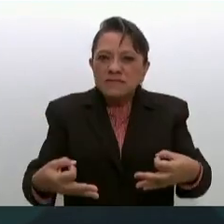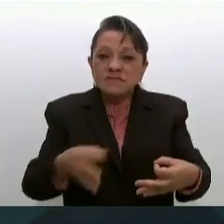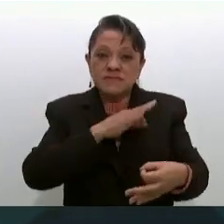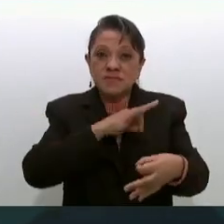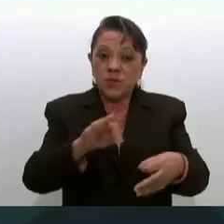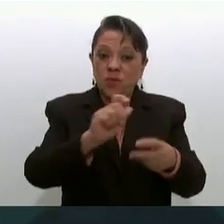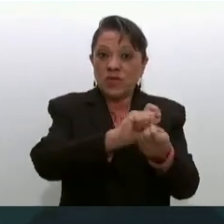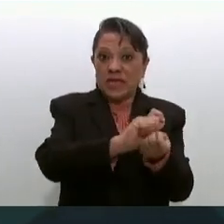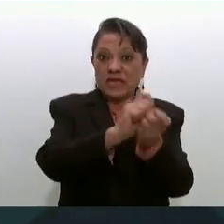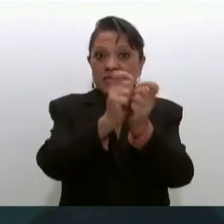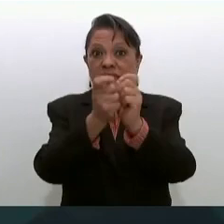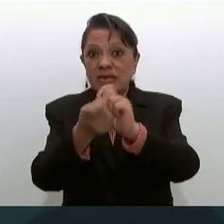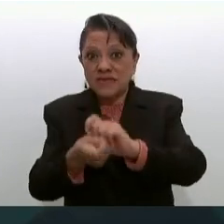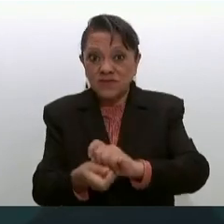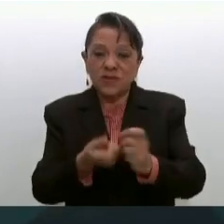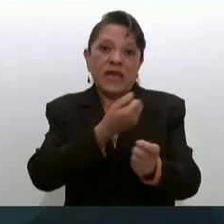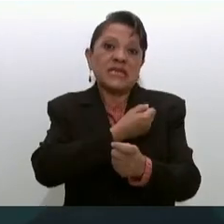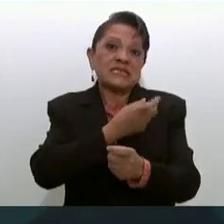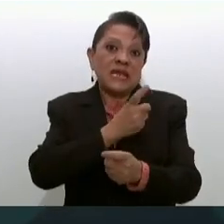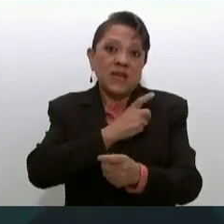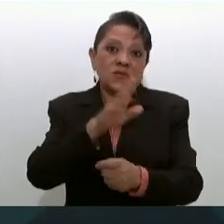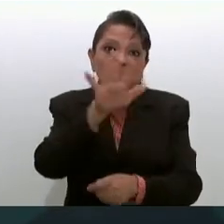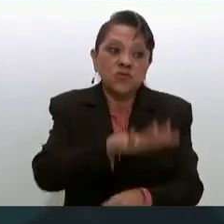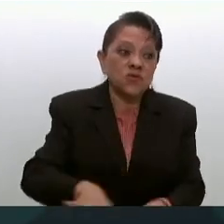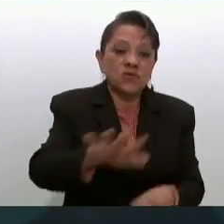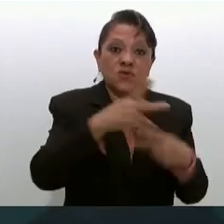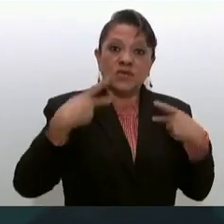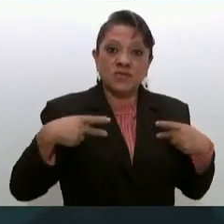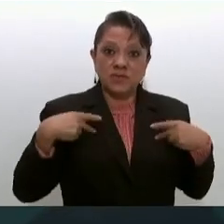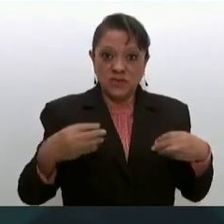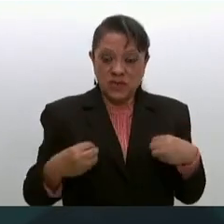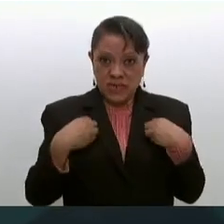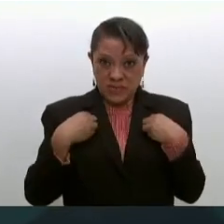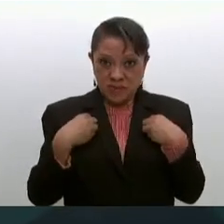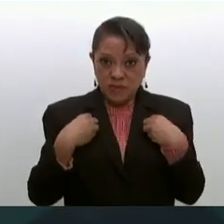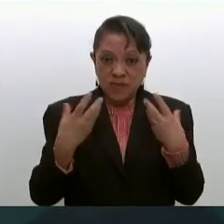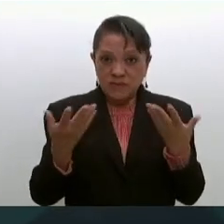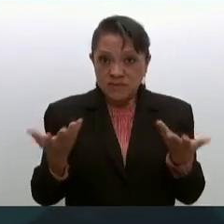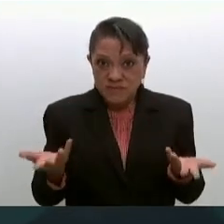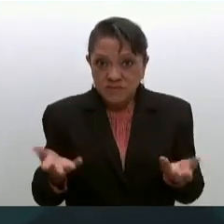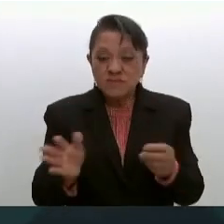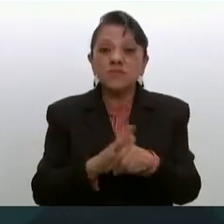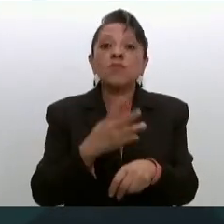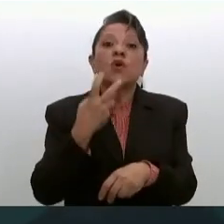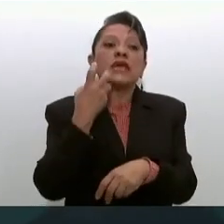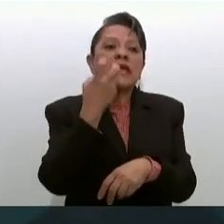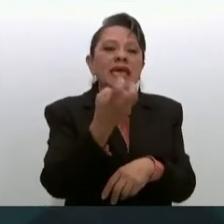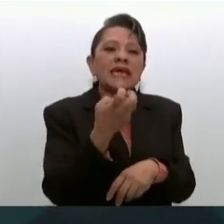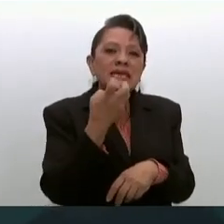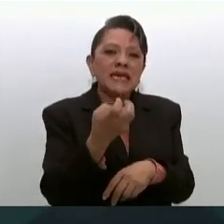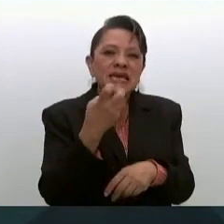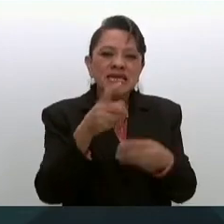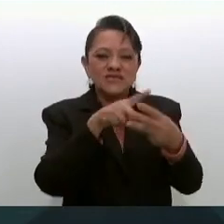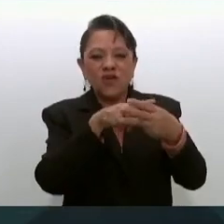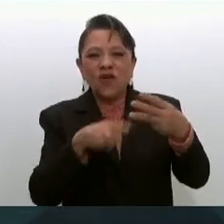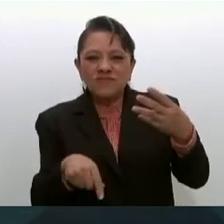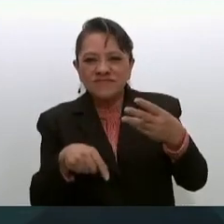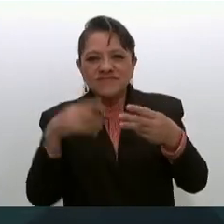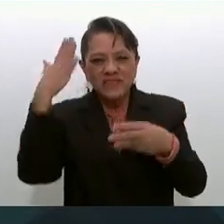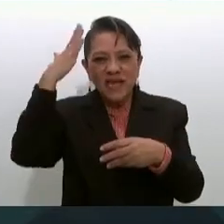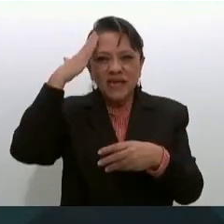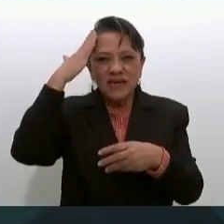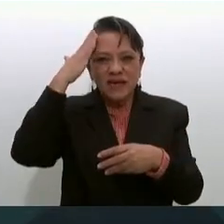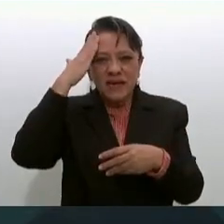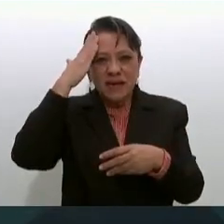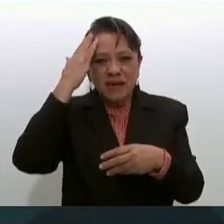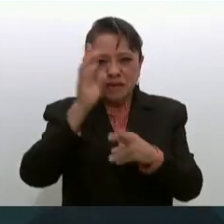transformar la salud de sus habitantes que a mi saber son estas herramientas encabezadas por la